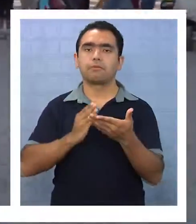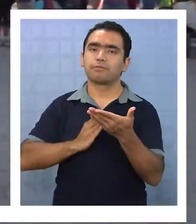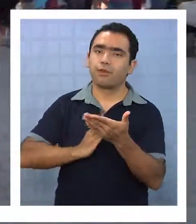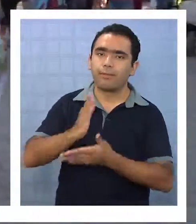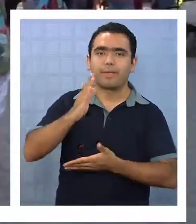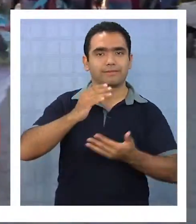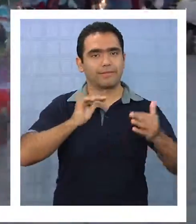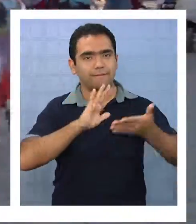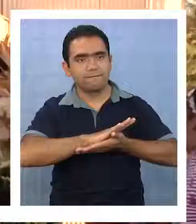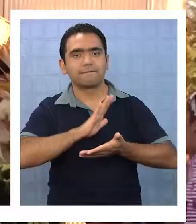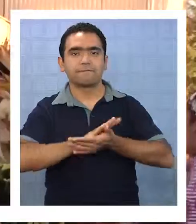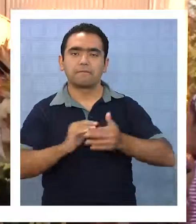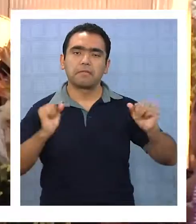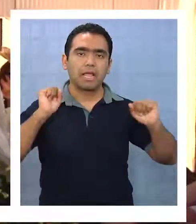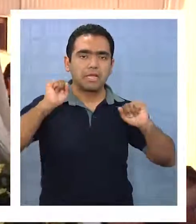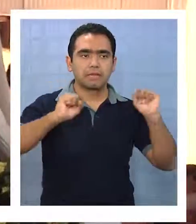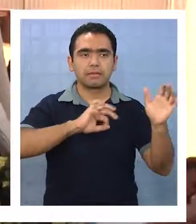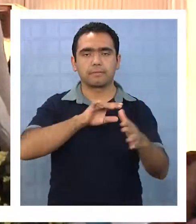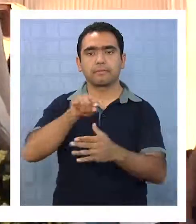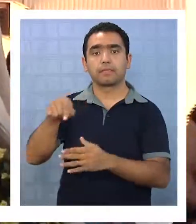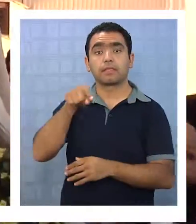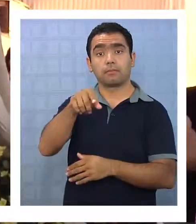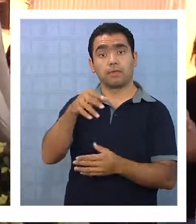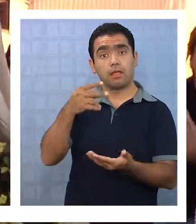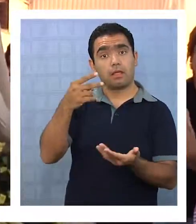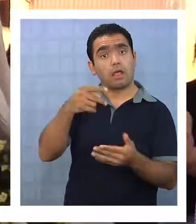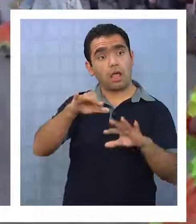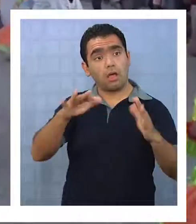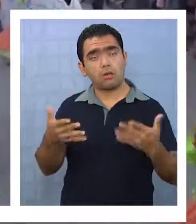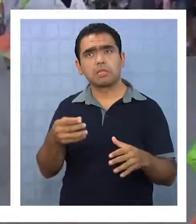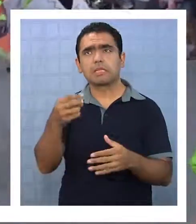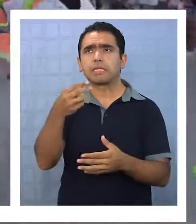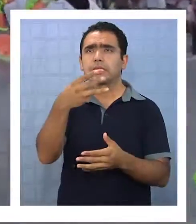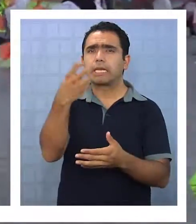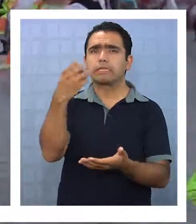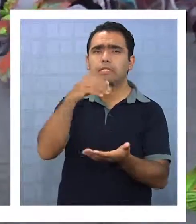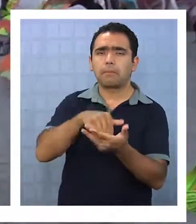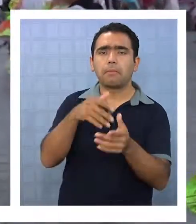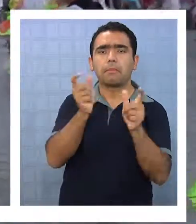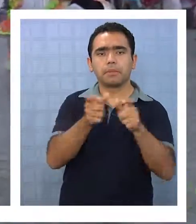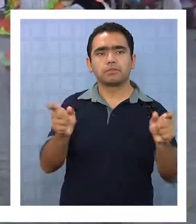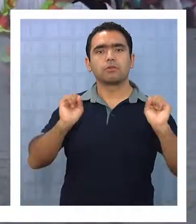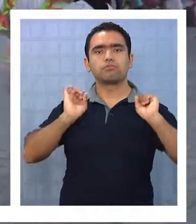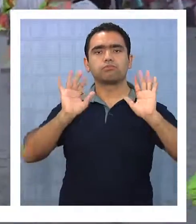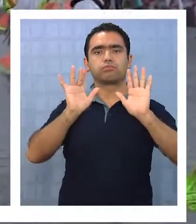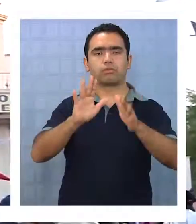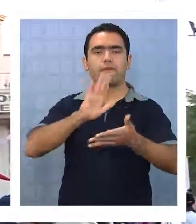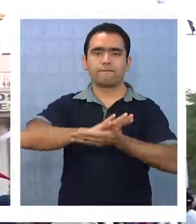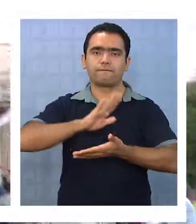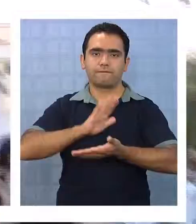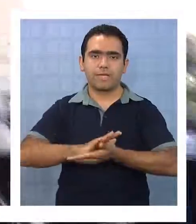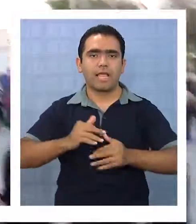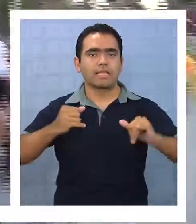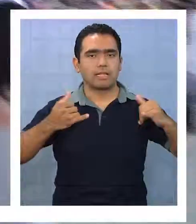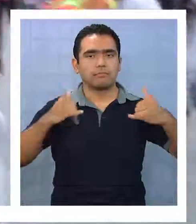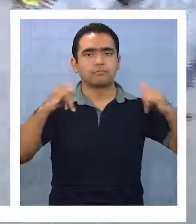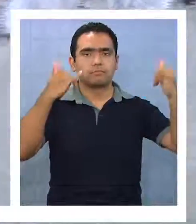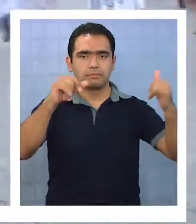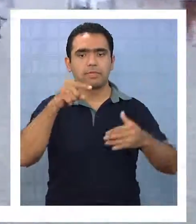partió. Para este 2015 se estima la presencia de unas 300.000 personas durante los días de festividad en el poblado.